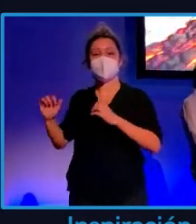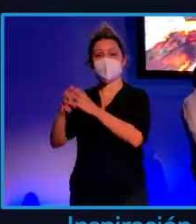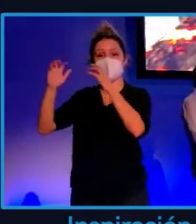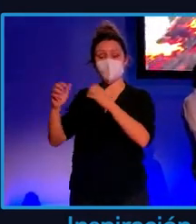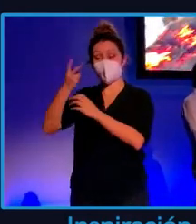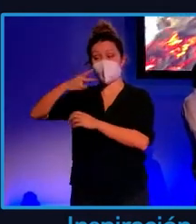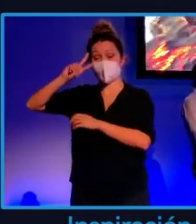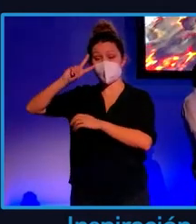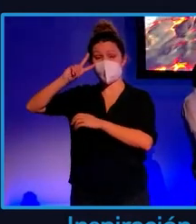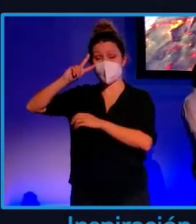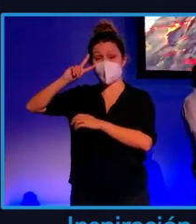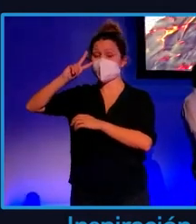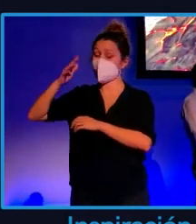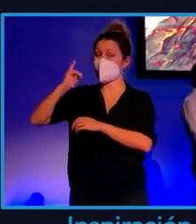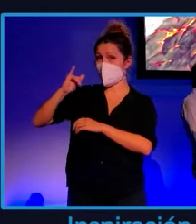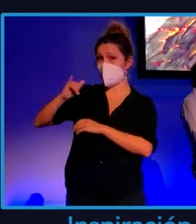en el hierro.